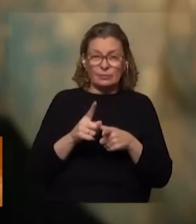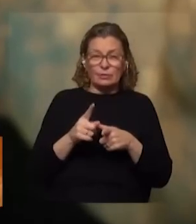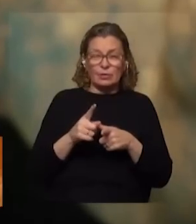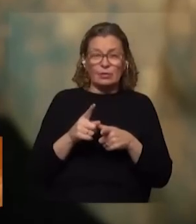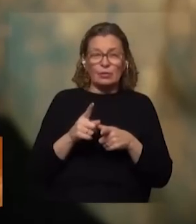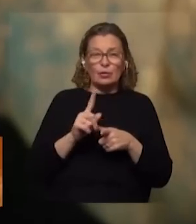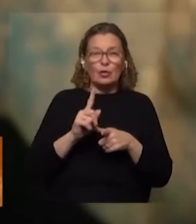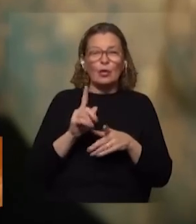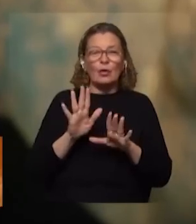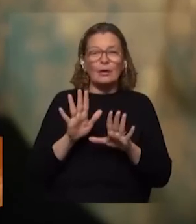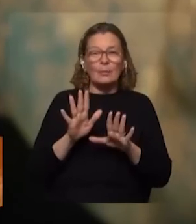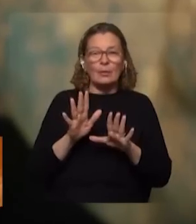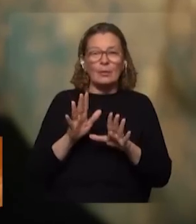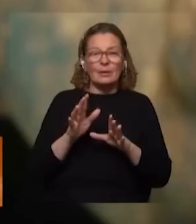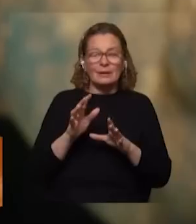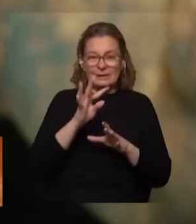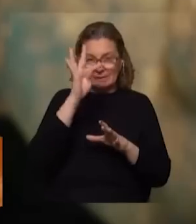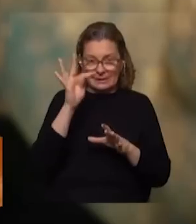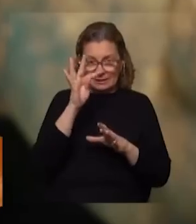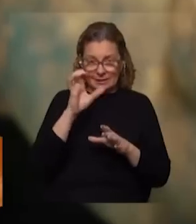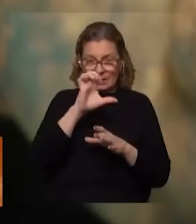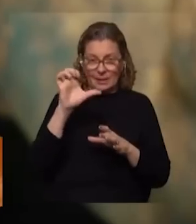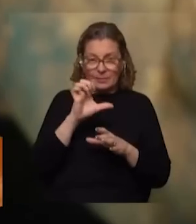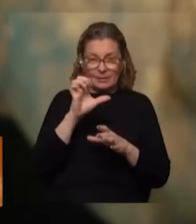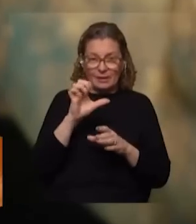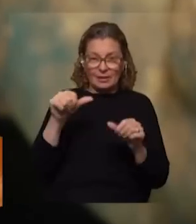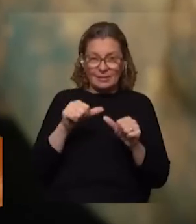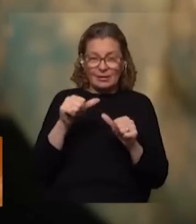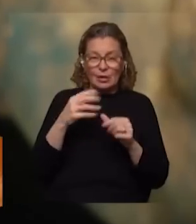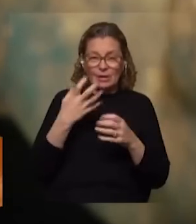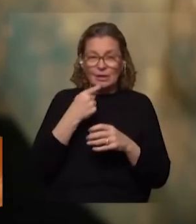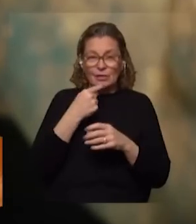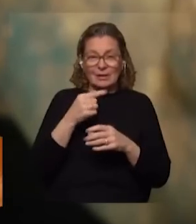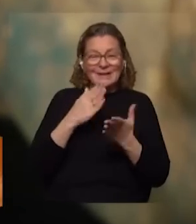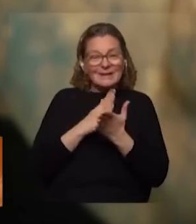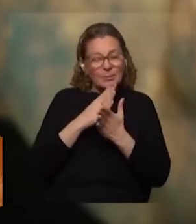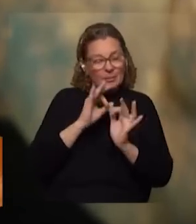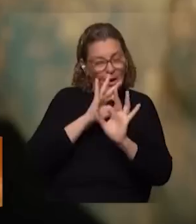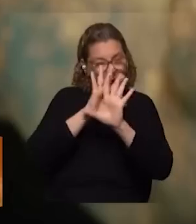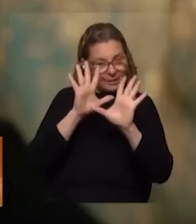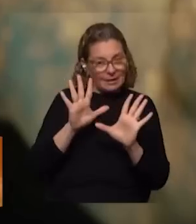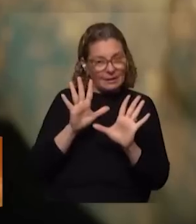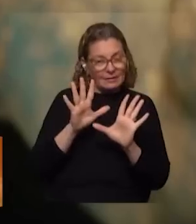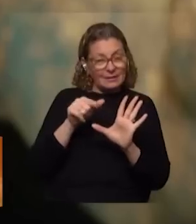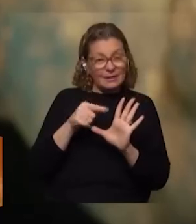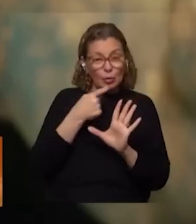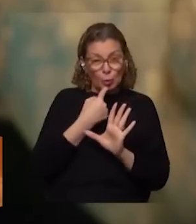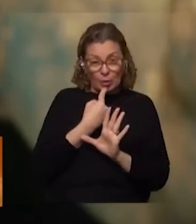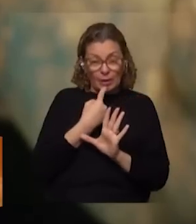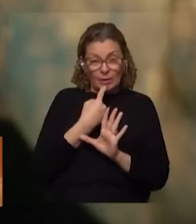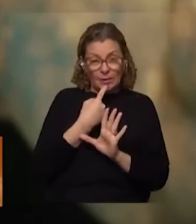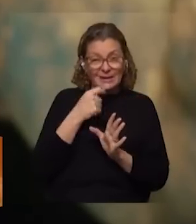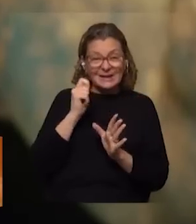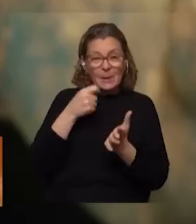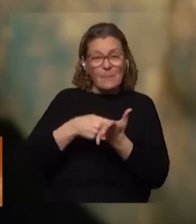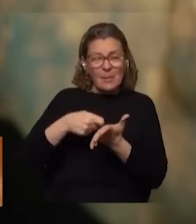trabajadores la gestión técnica de la empresa siempre quiero hacer esa aclaración si el cuestionar por ejemplo quien paga